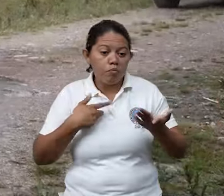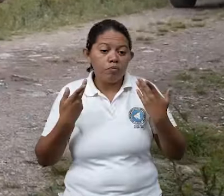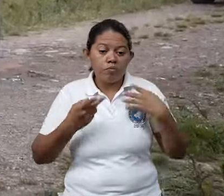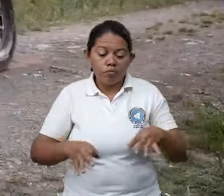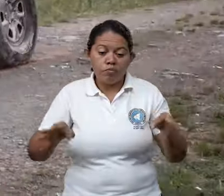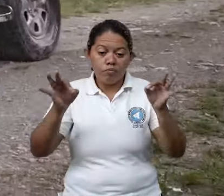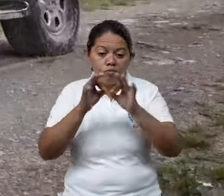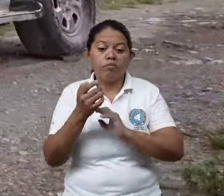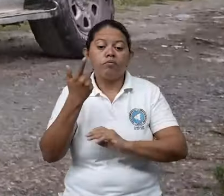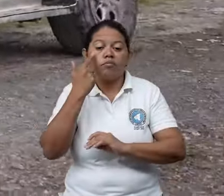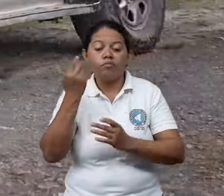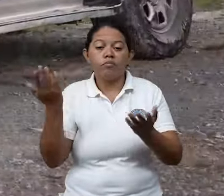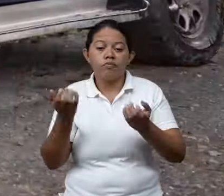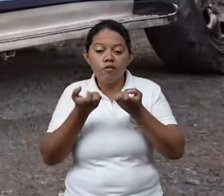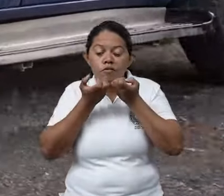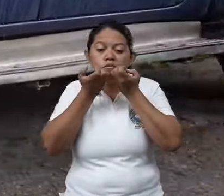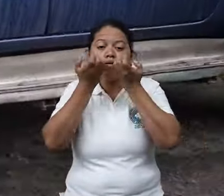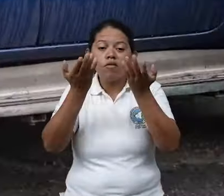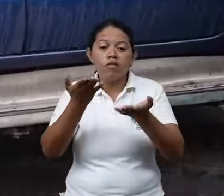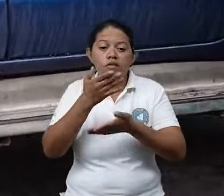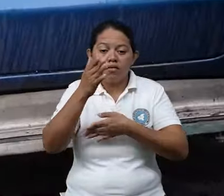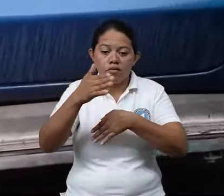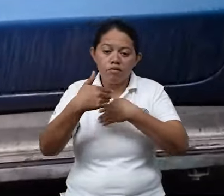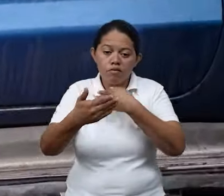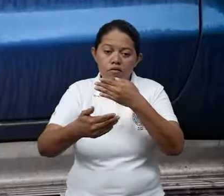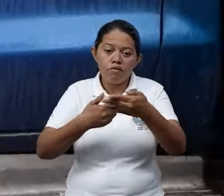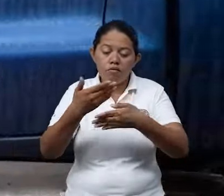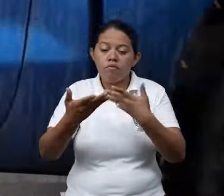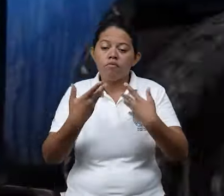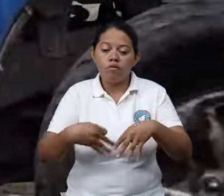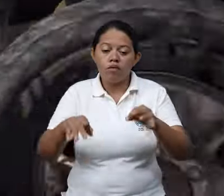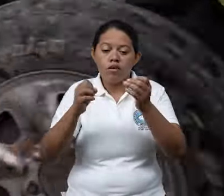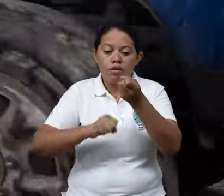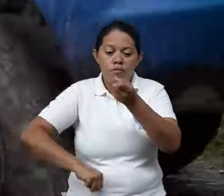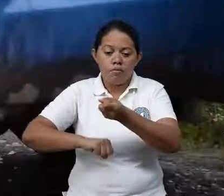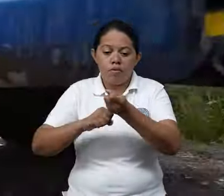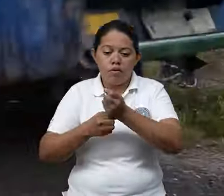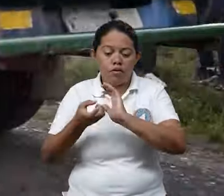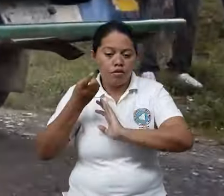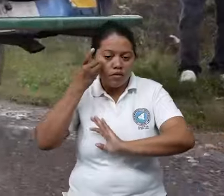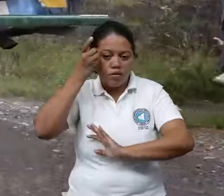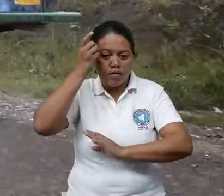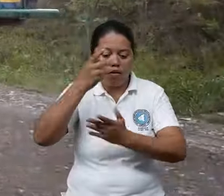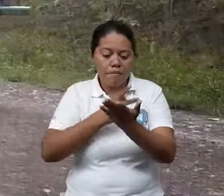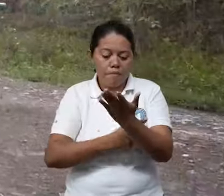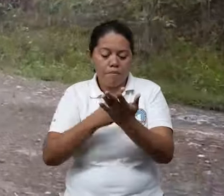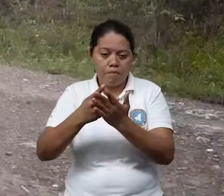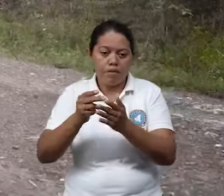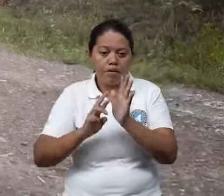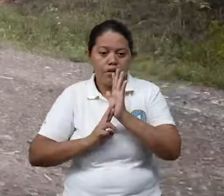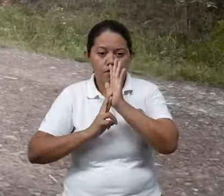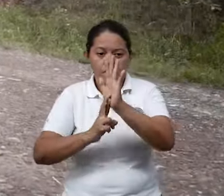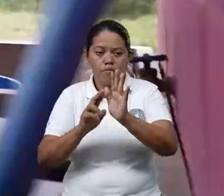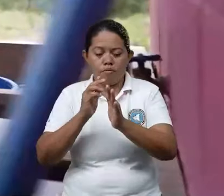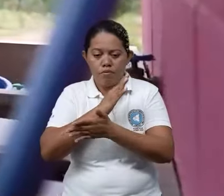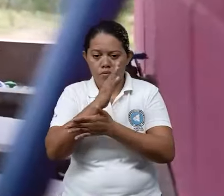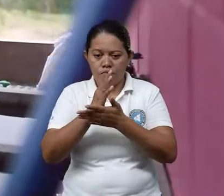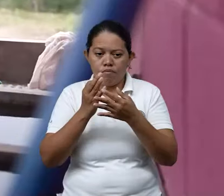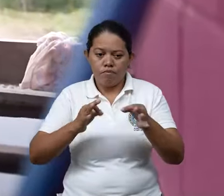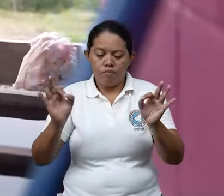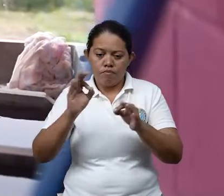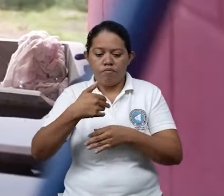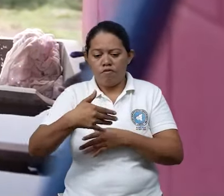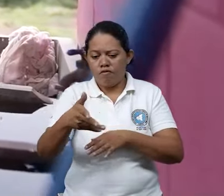y la identificación de esta información o la captura de esta información nos ayuda a desarrollar los planes de respuesta a todos los niveles.